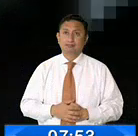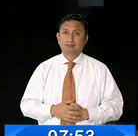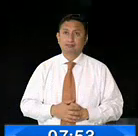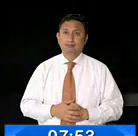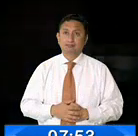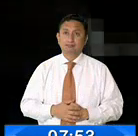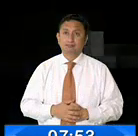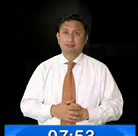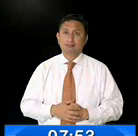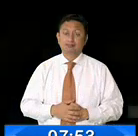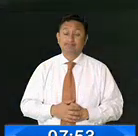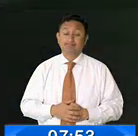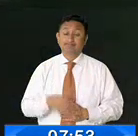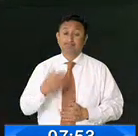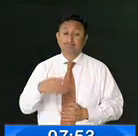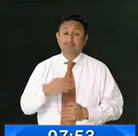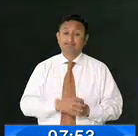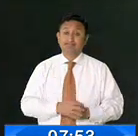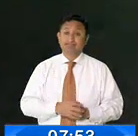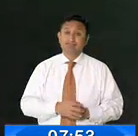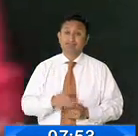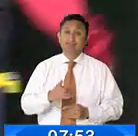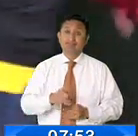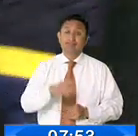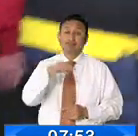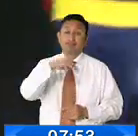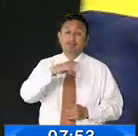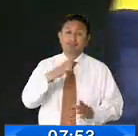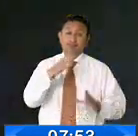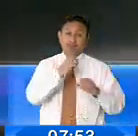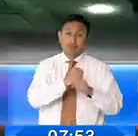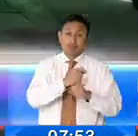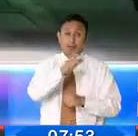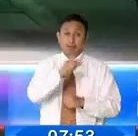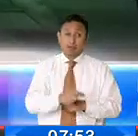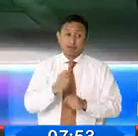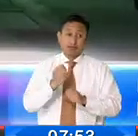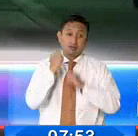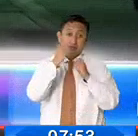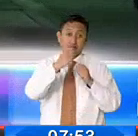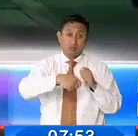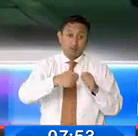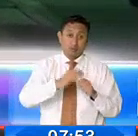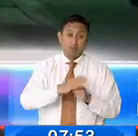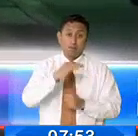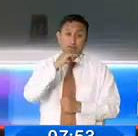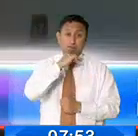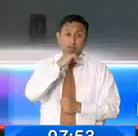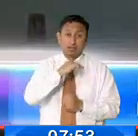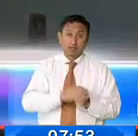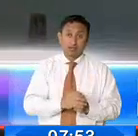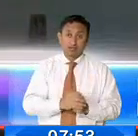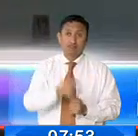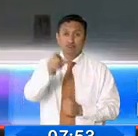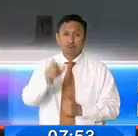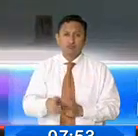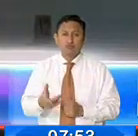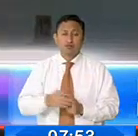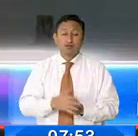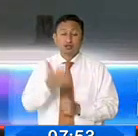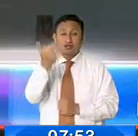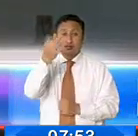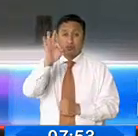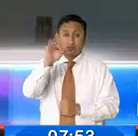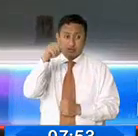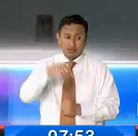Con dos ráfagas de bala fue asesinado la noche de este martes un armador pesquero en Manta, provincia de Manaví. Sicarios dispararon 19